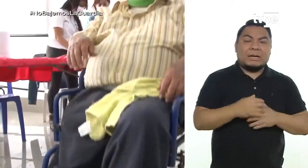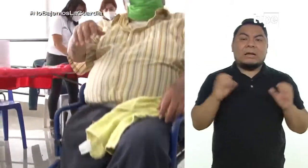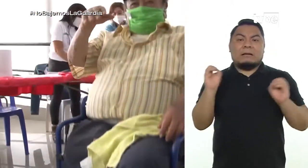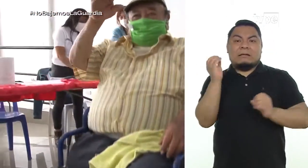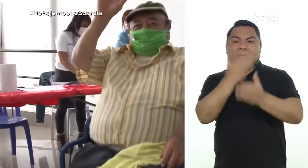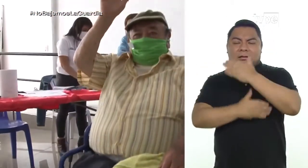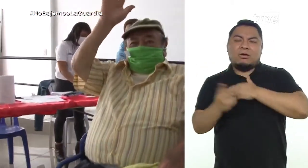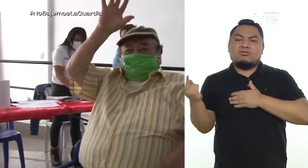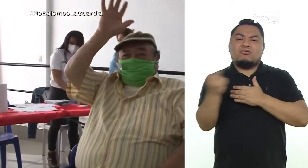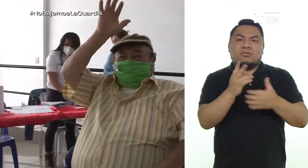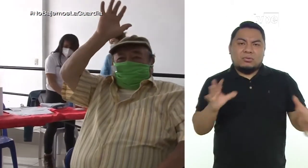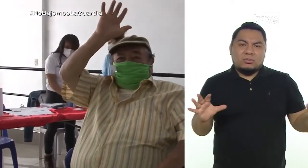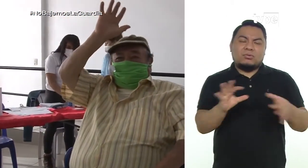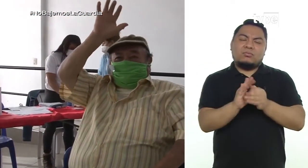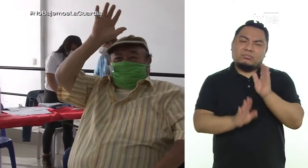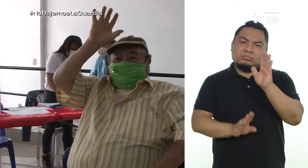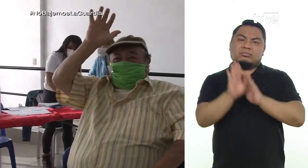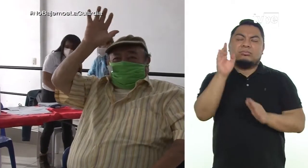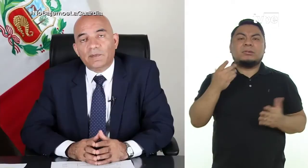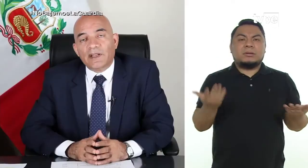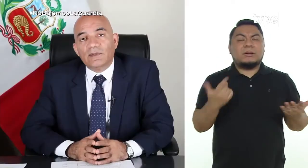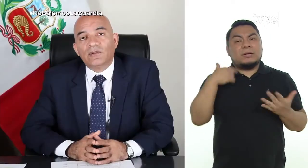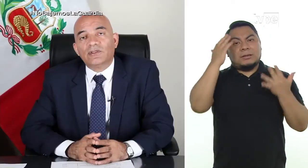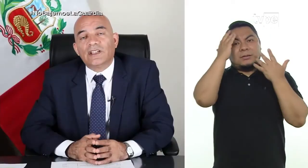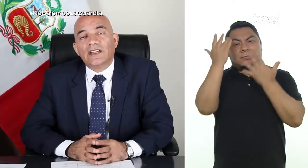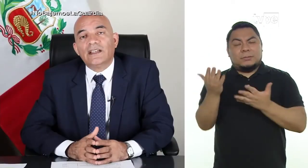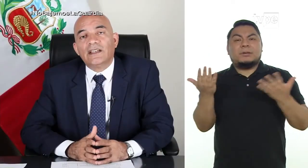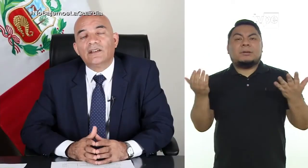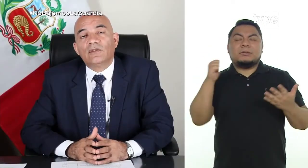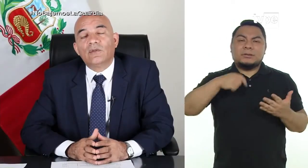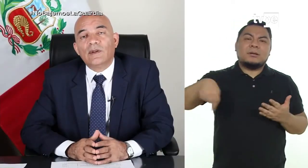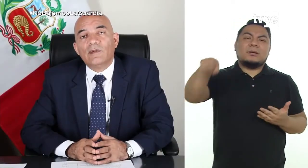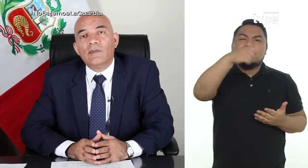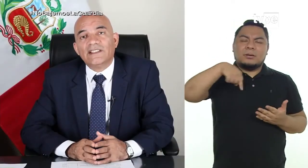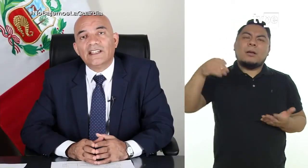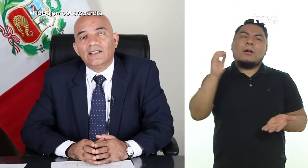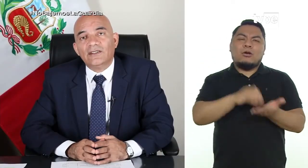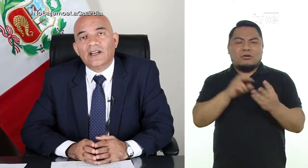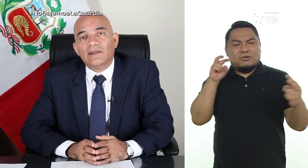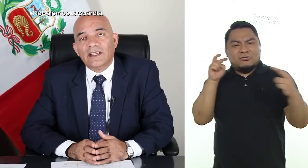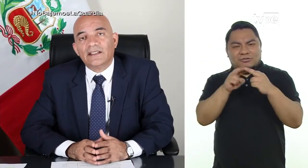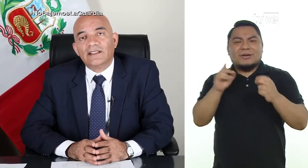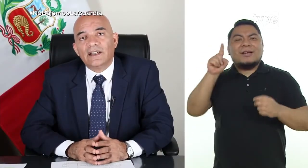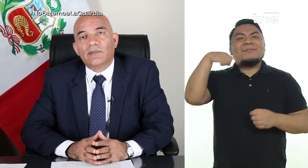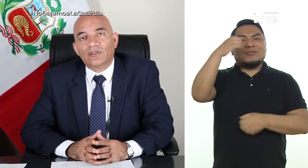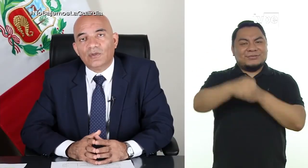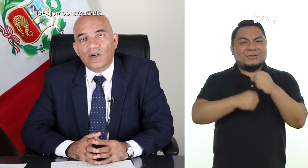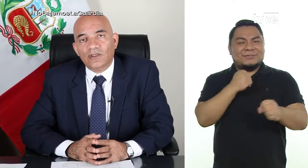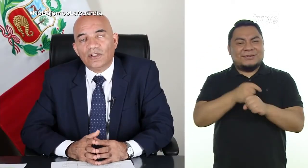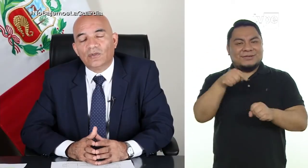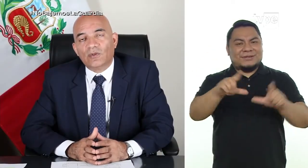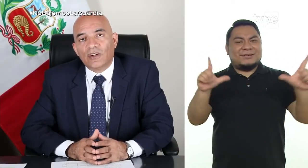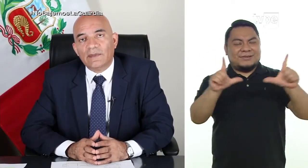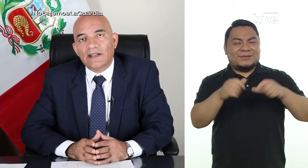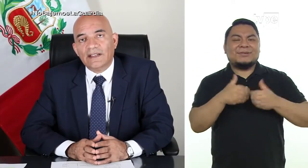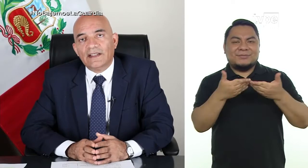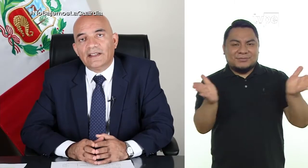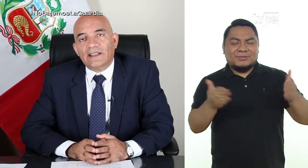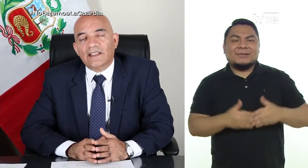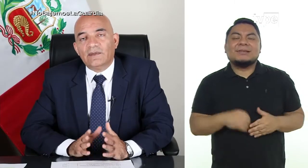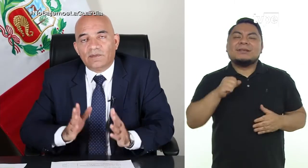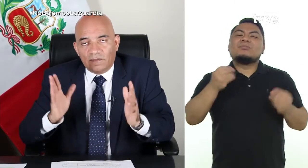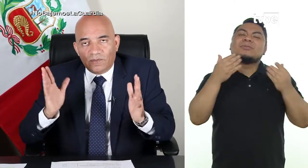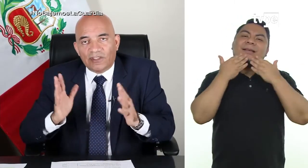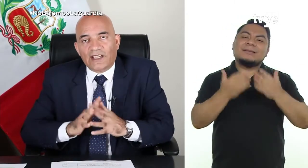y personas sin discapacidad. Y esperemos que nos volvamos más seguido a ver el próximo año en tu programa